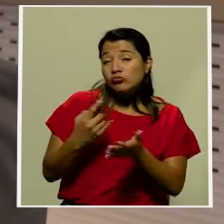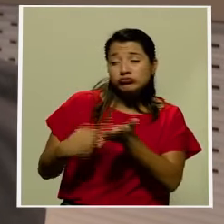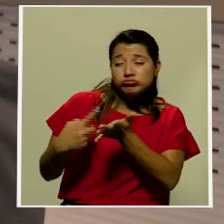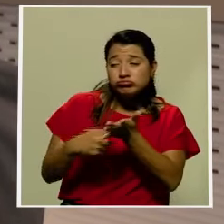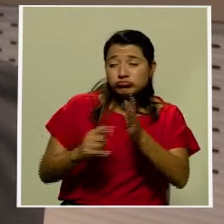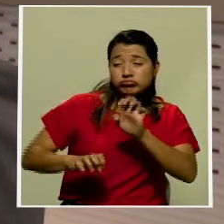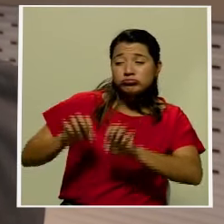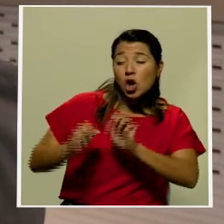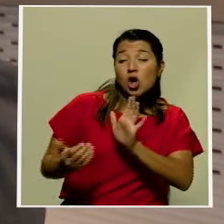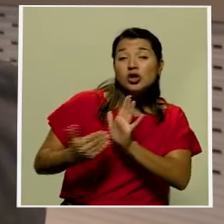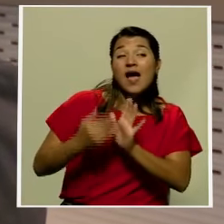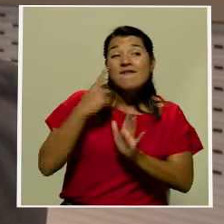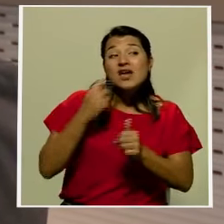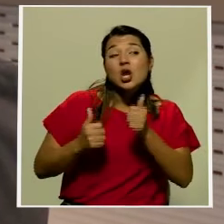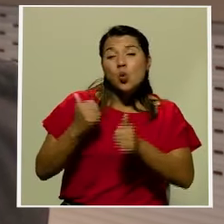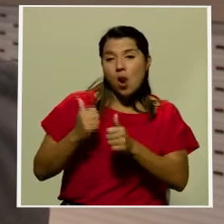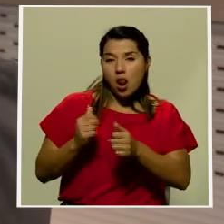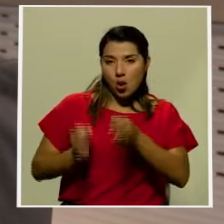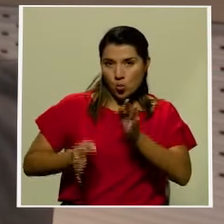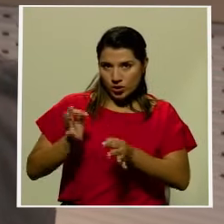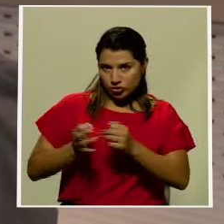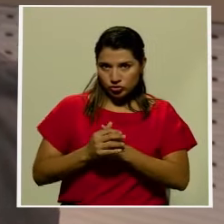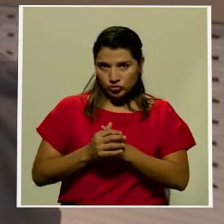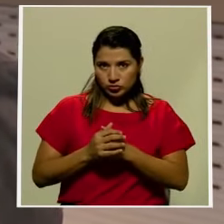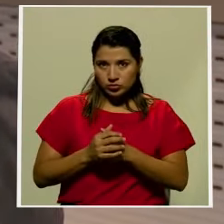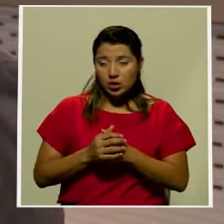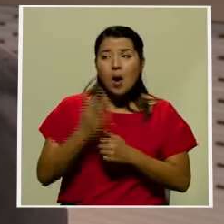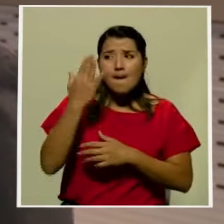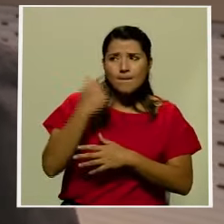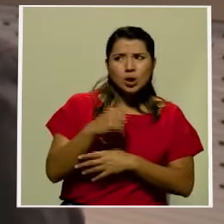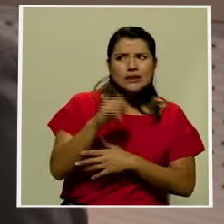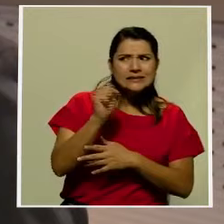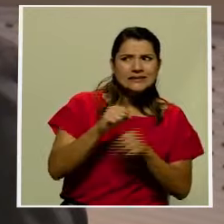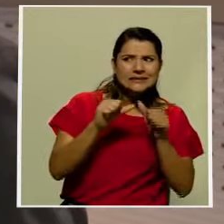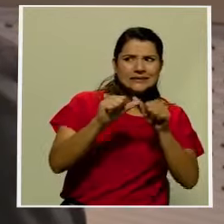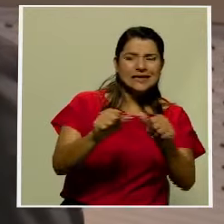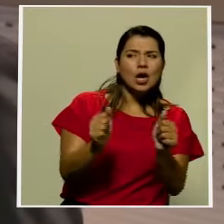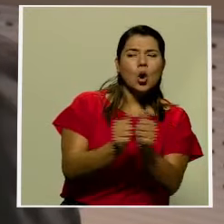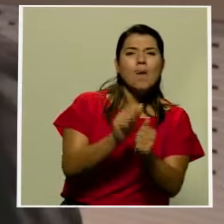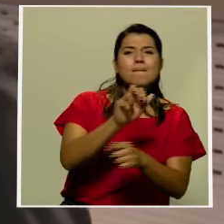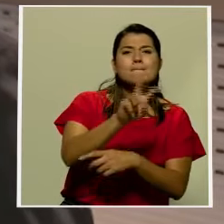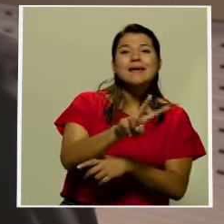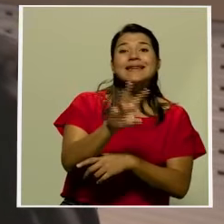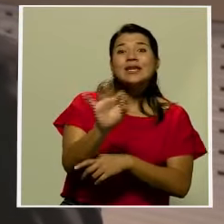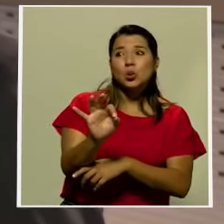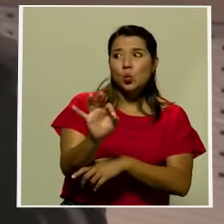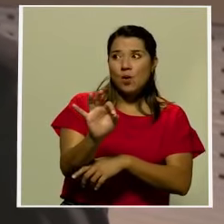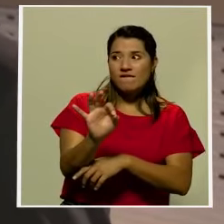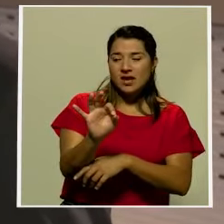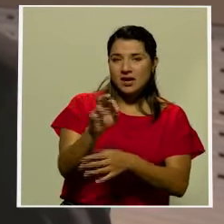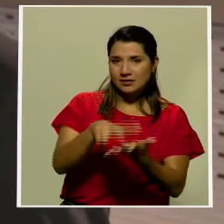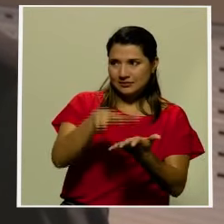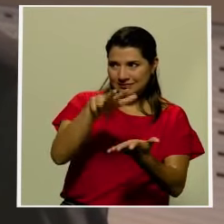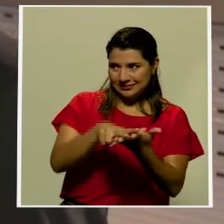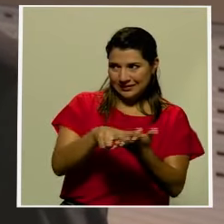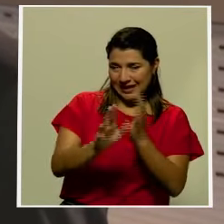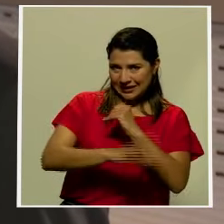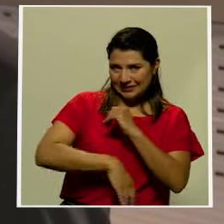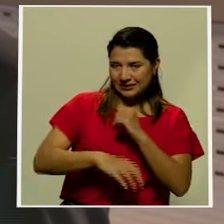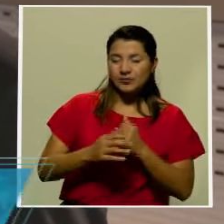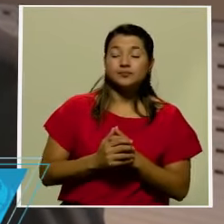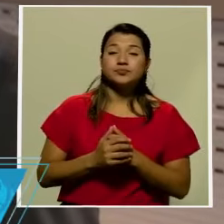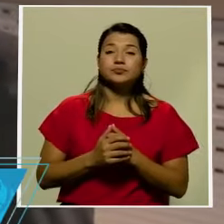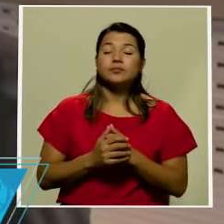culpabilidad de 29 delitos sí la mantiene el tribunal de apelación con esta sentencia lo que ocurre es que